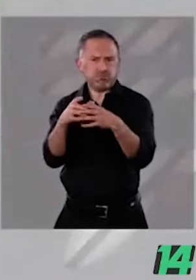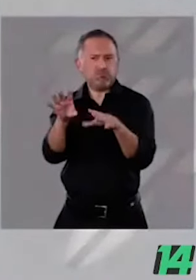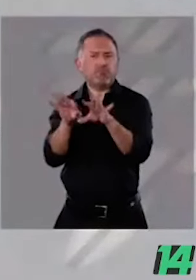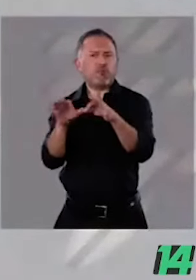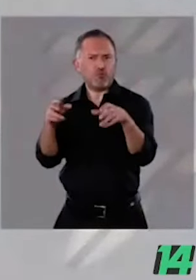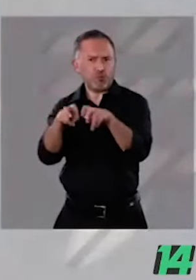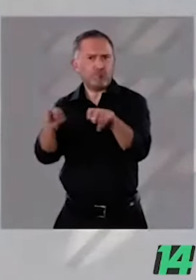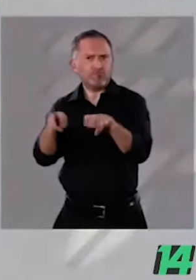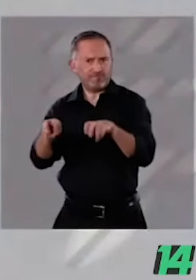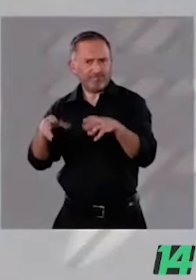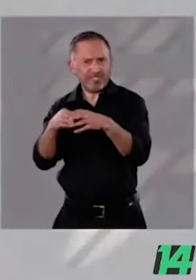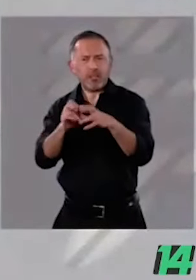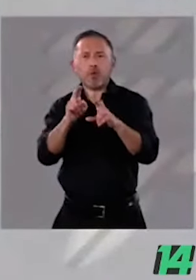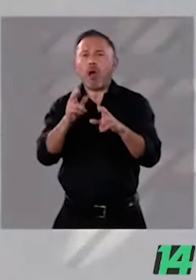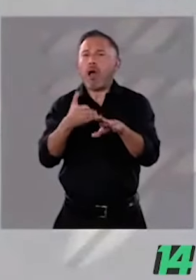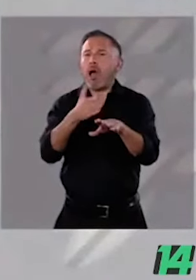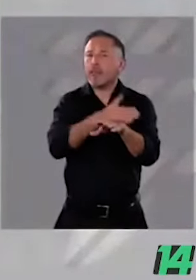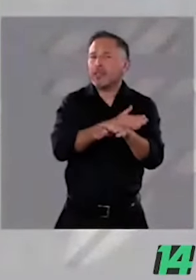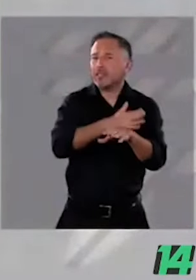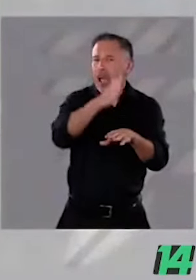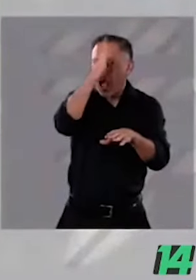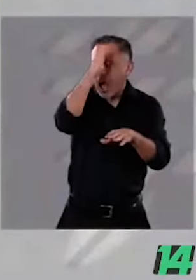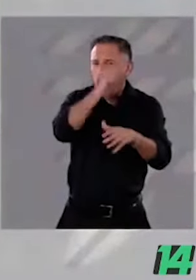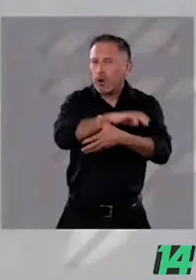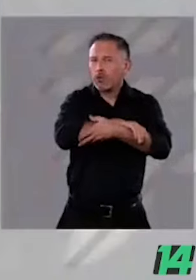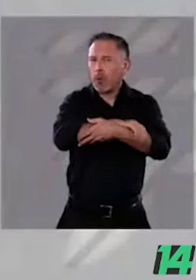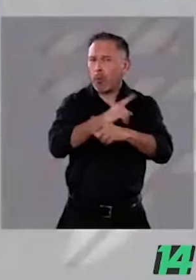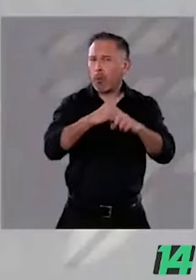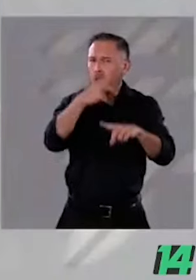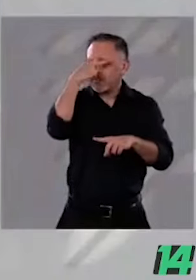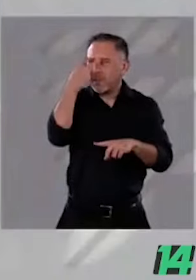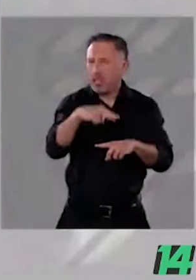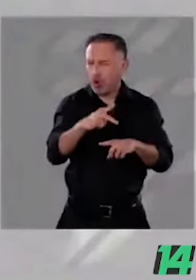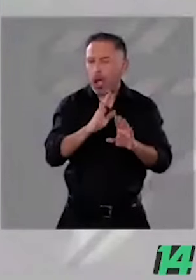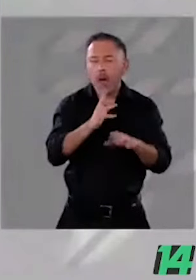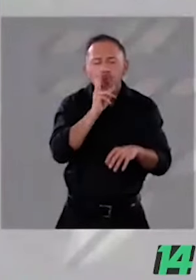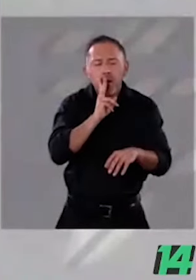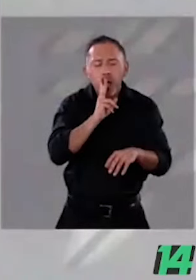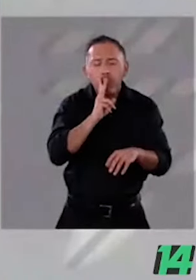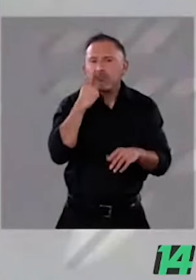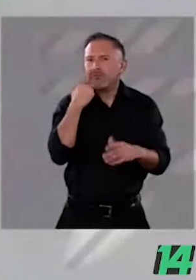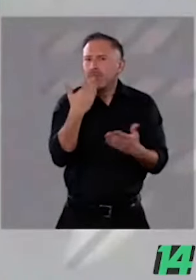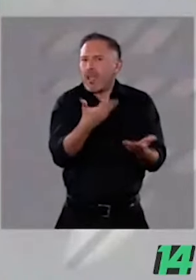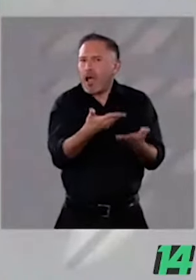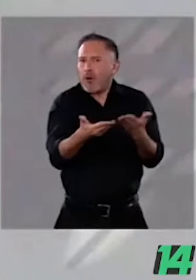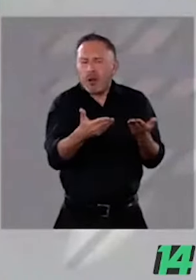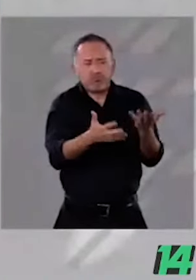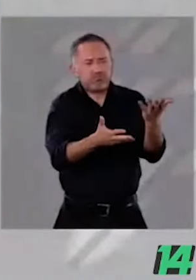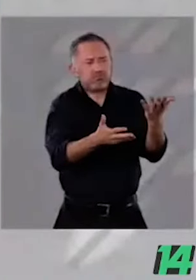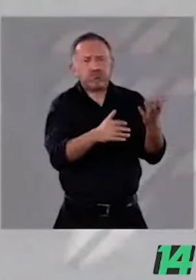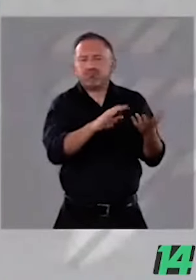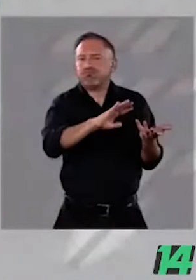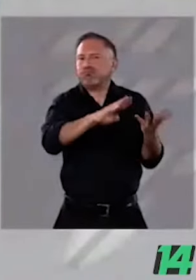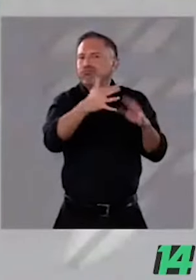el Pacto por México. Miren a dónde nos llevó. Siempre hemos luchado por la democracia. Luché de joven por la